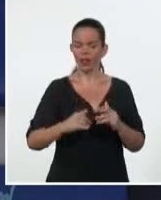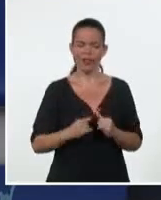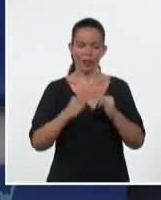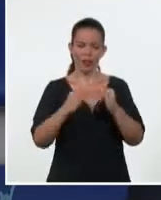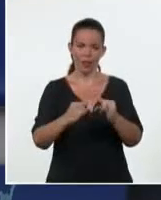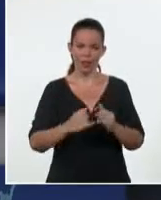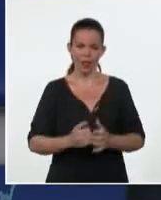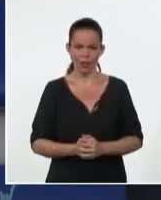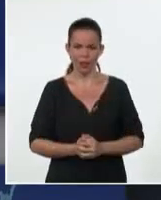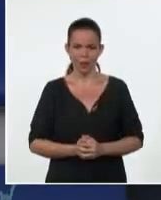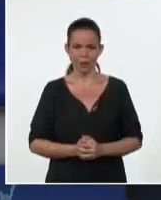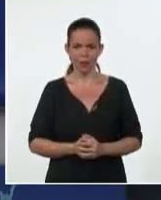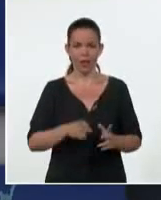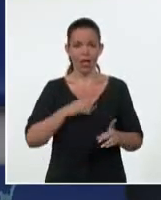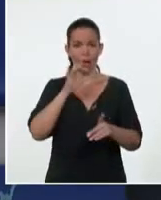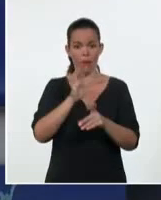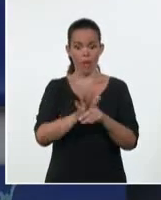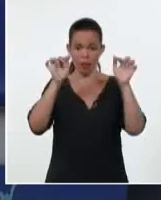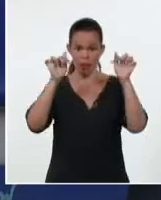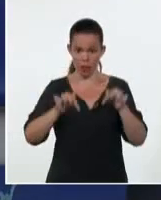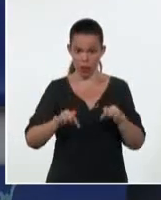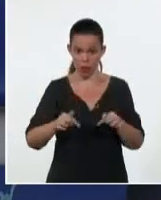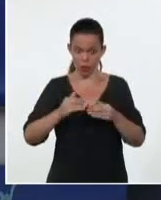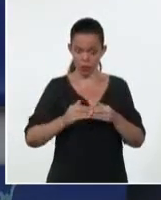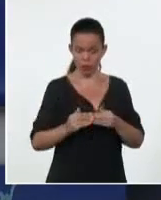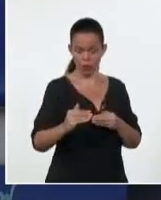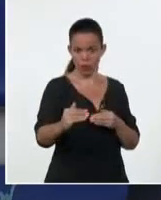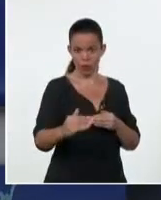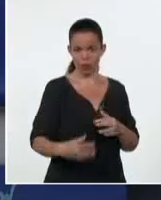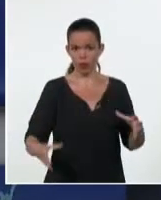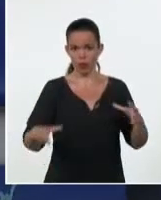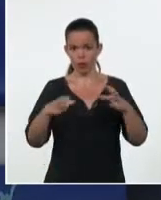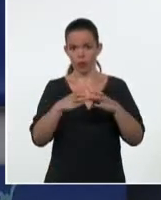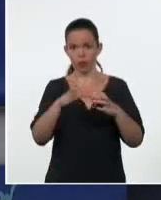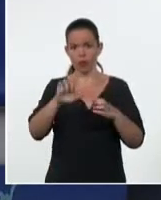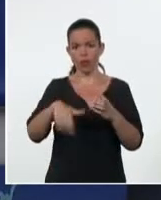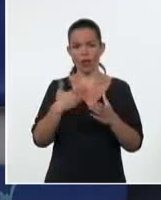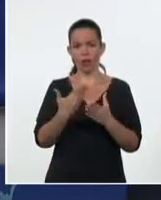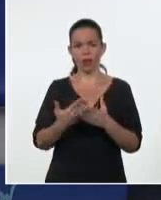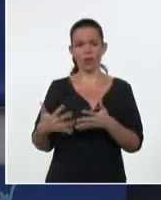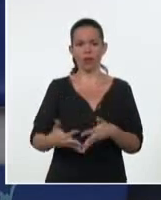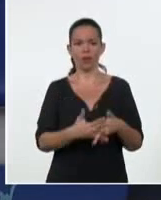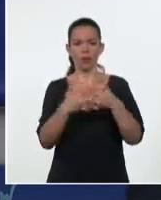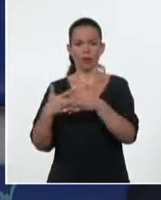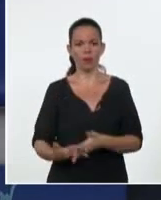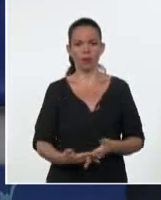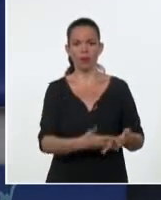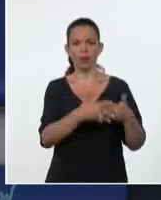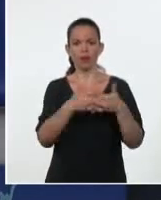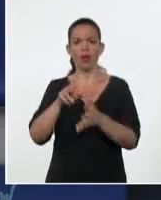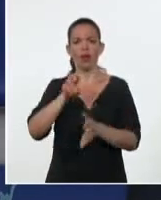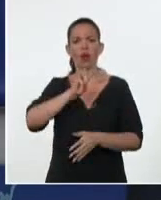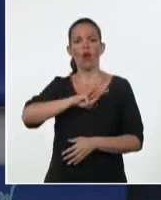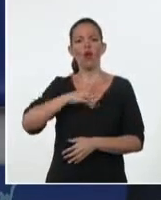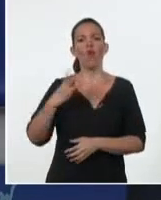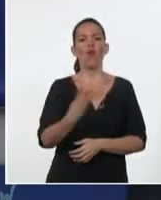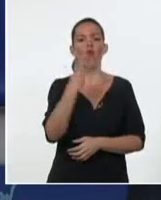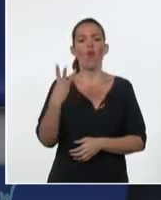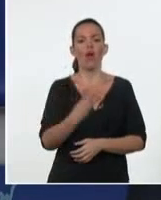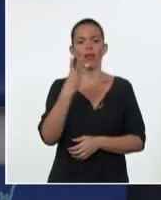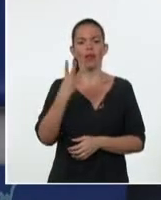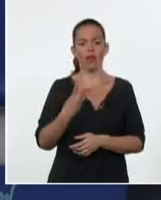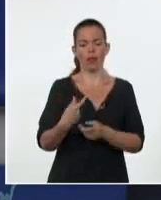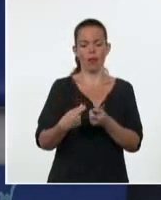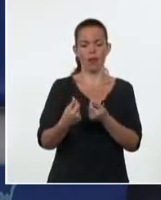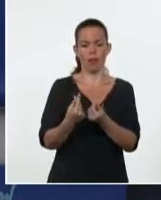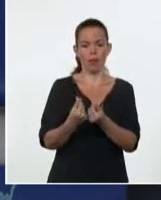A partir del día de hoy, la compañía norteamericana Western Union reanuda el envío de remesas a Cuba desde Estados Unidos tras dar